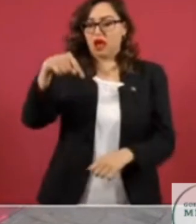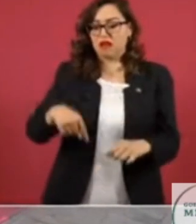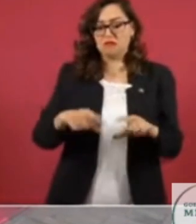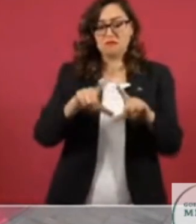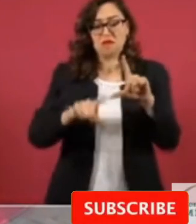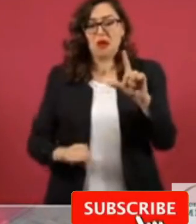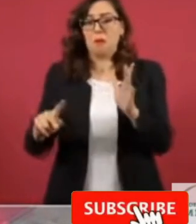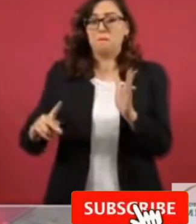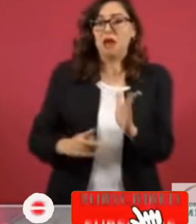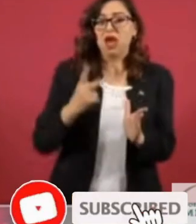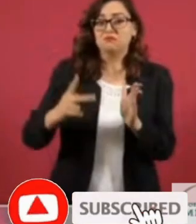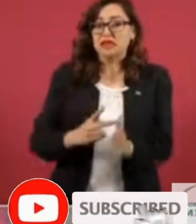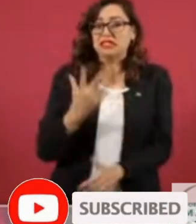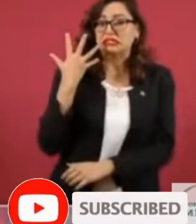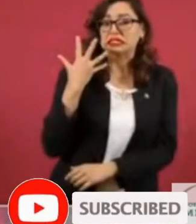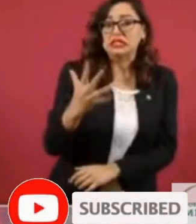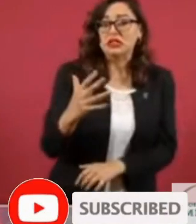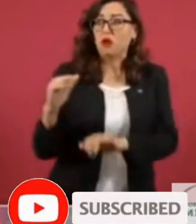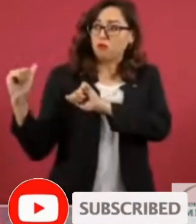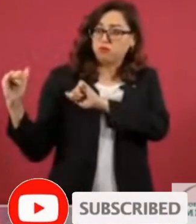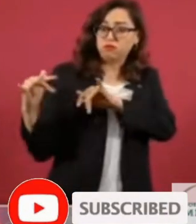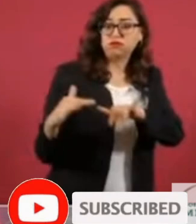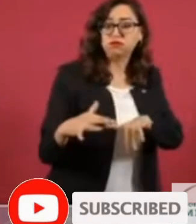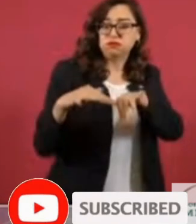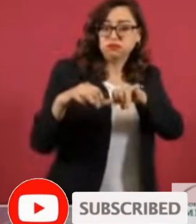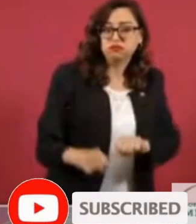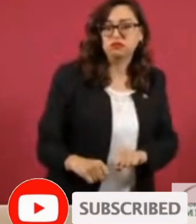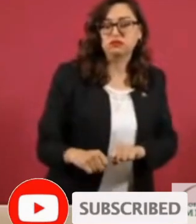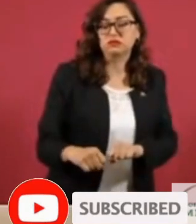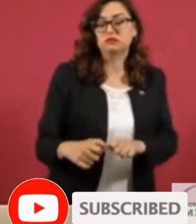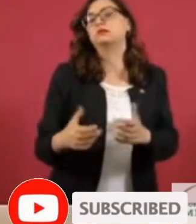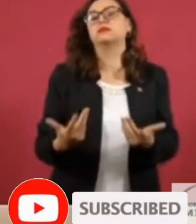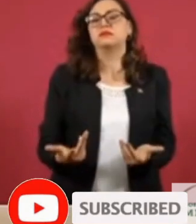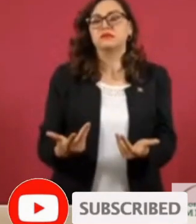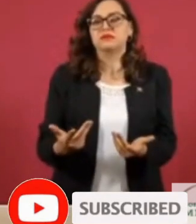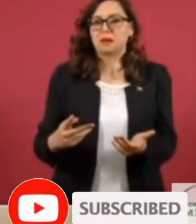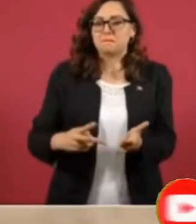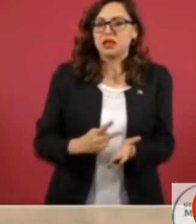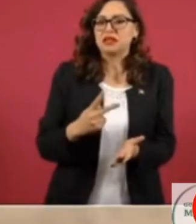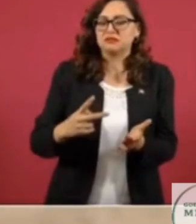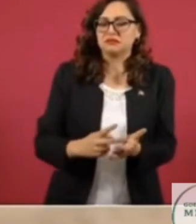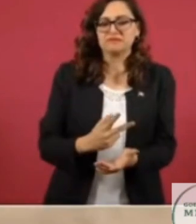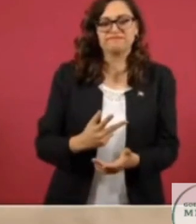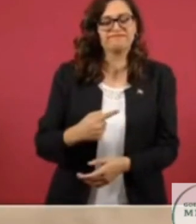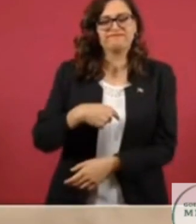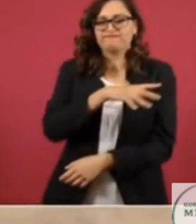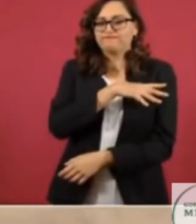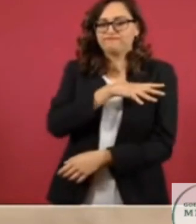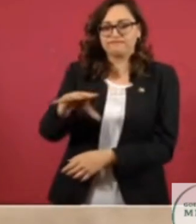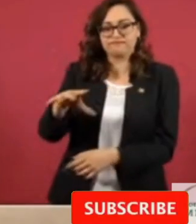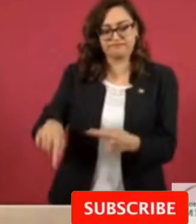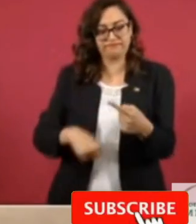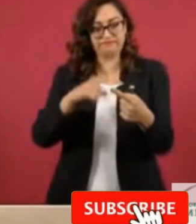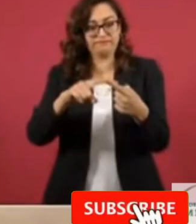Una, con varios intentos de reconquista